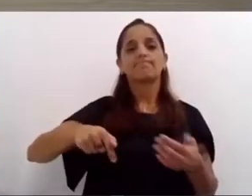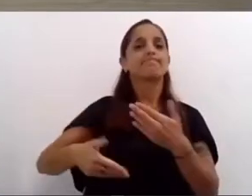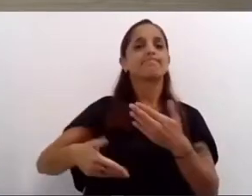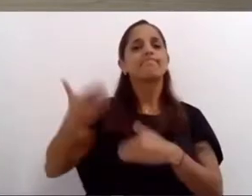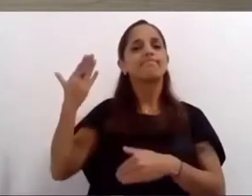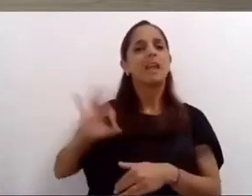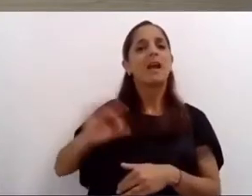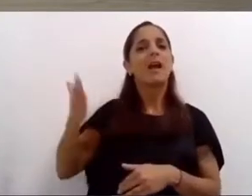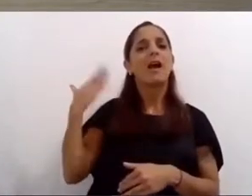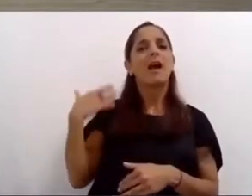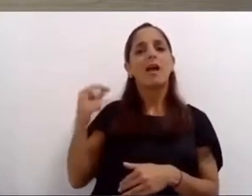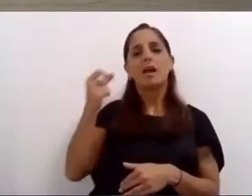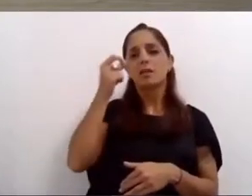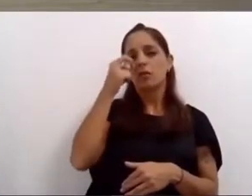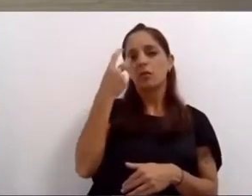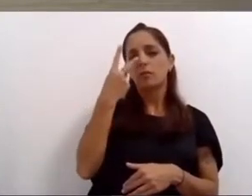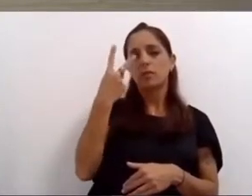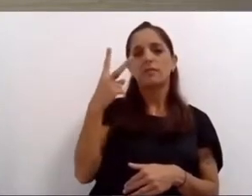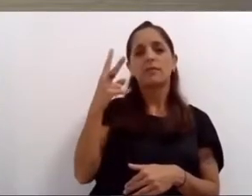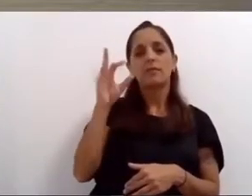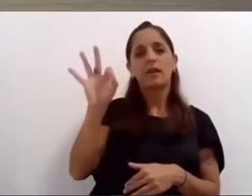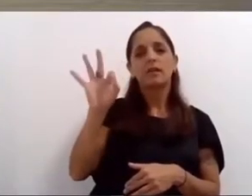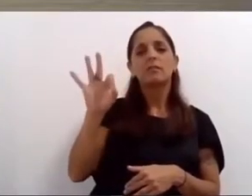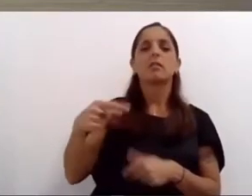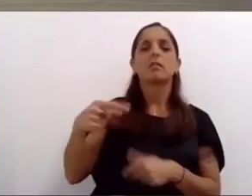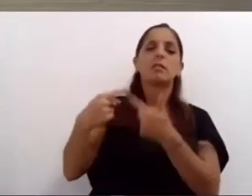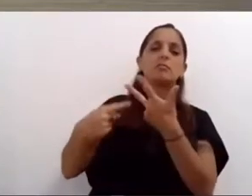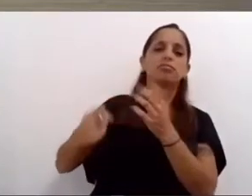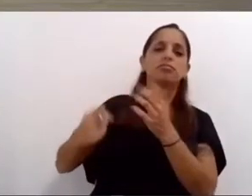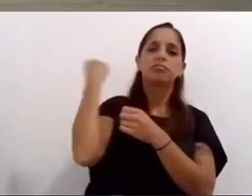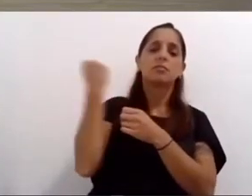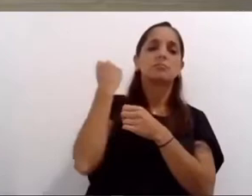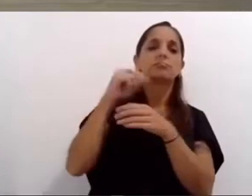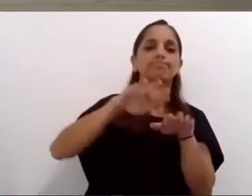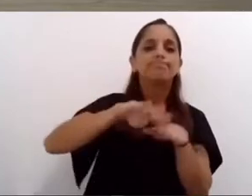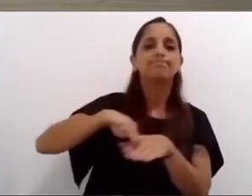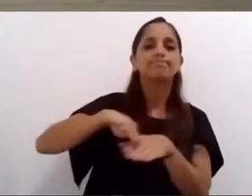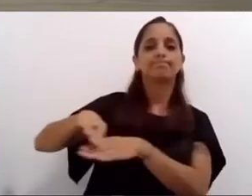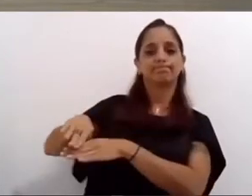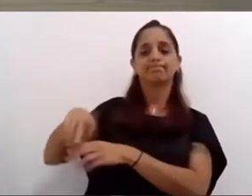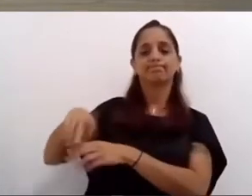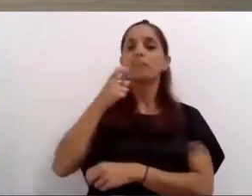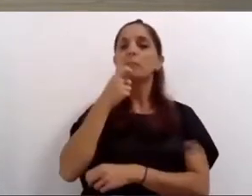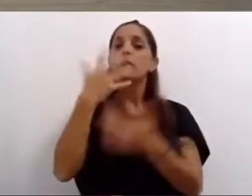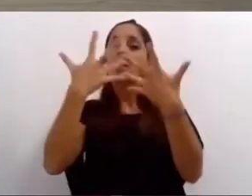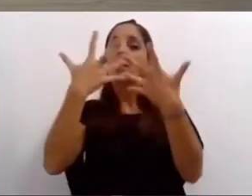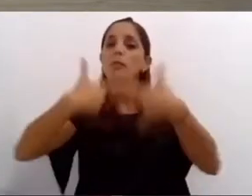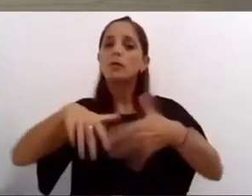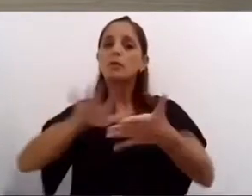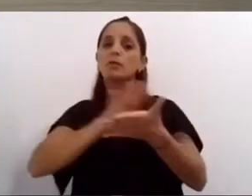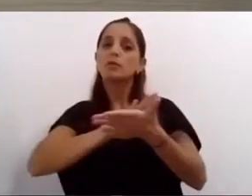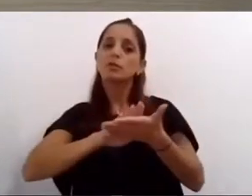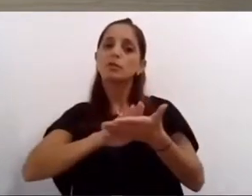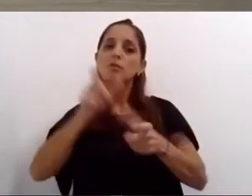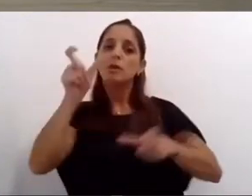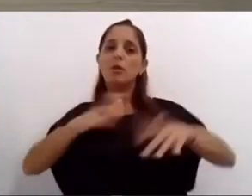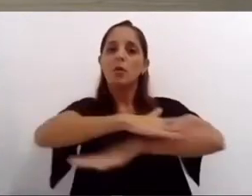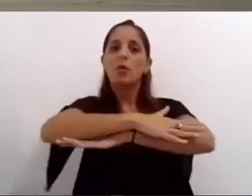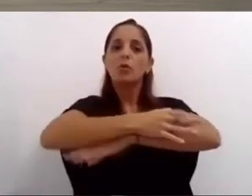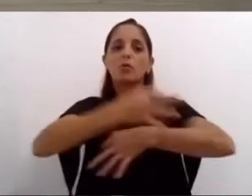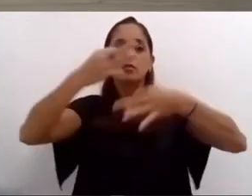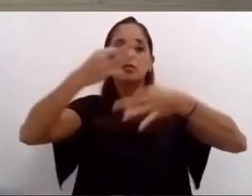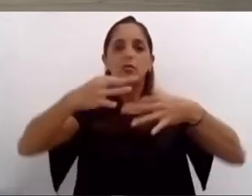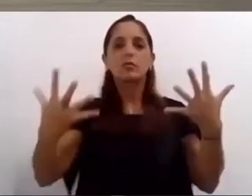cosas importantes entre ellas el proyecto de un nuevo código de convivencia una herramienta para contrarrestar la